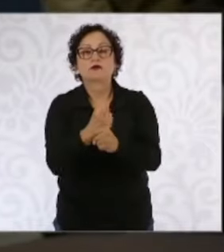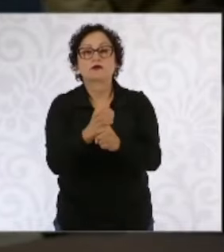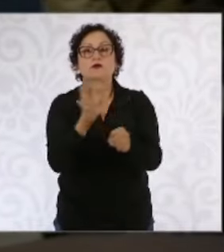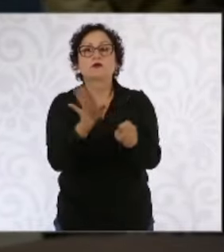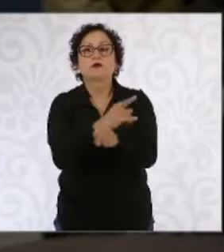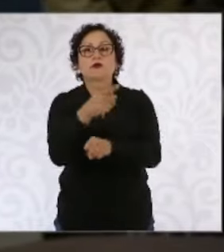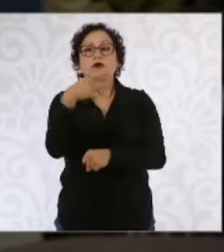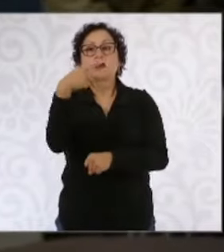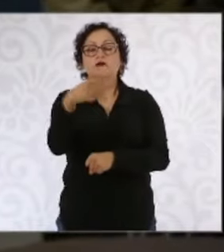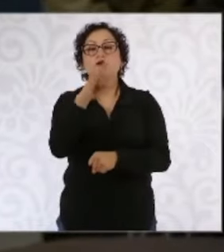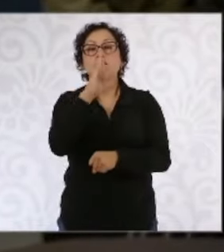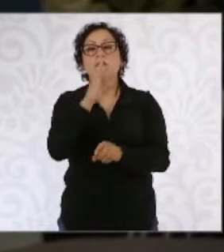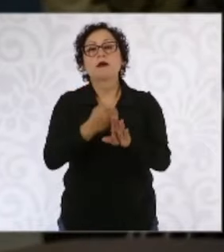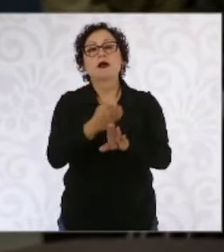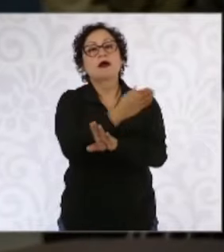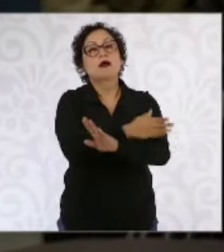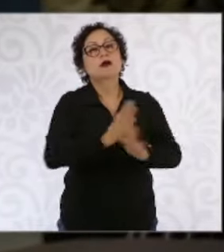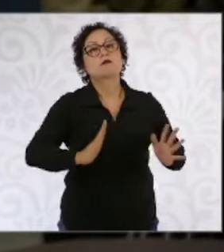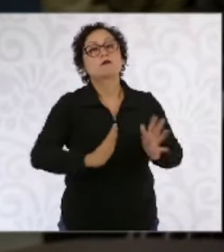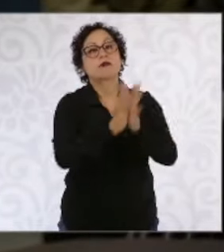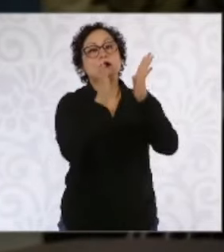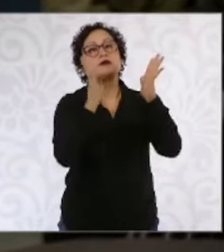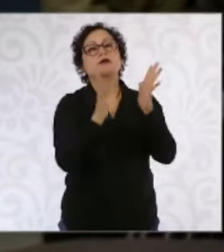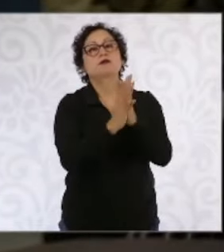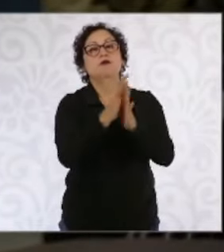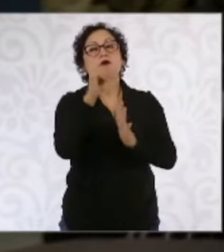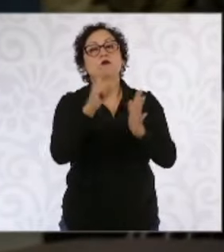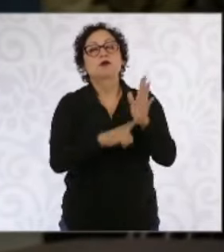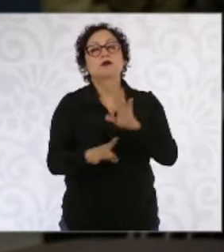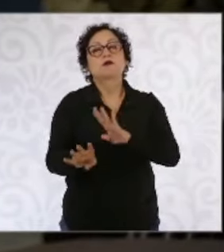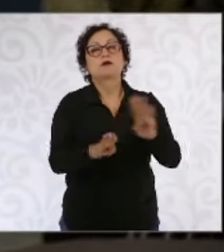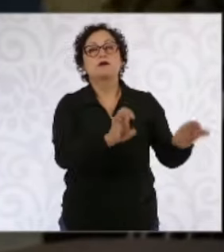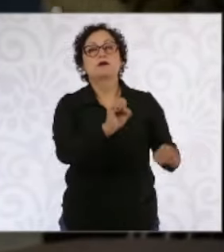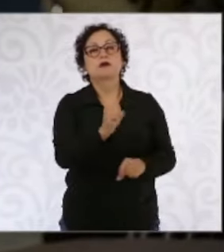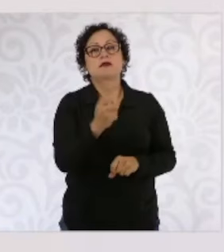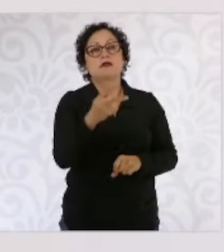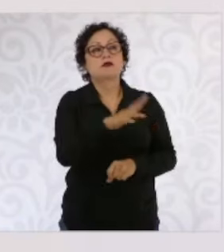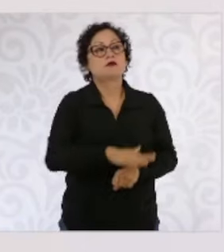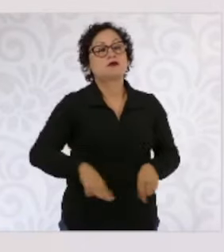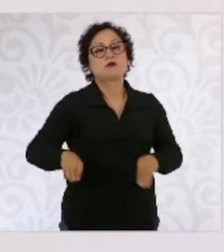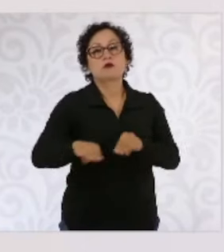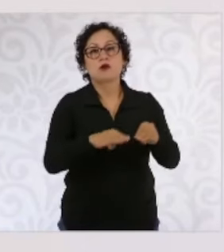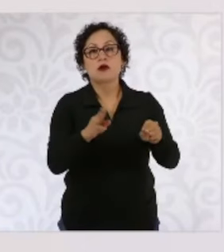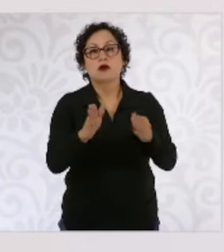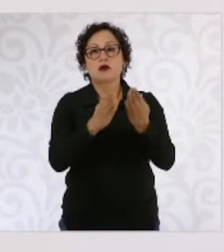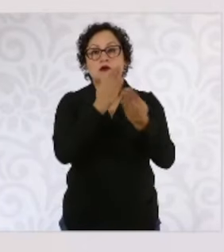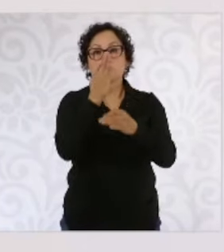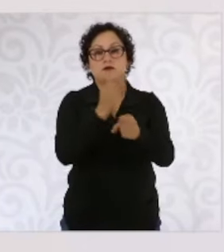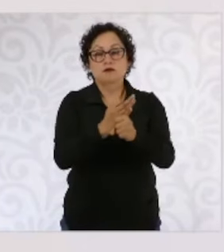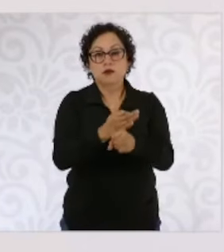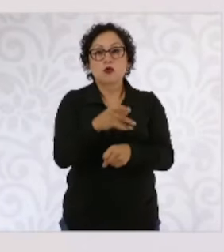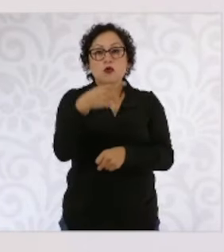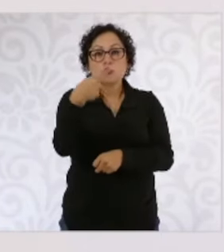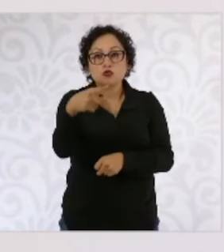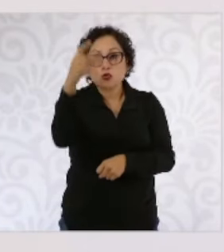participación en el movimiento de 1968, saber su opinión. Sí, hace poco,